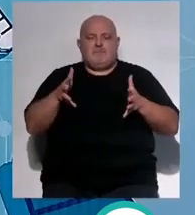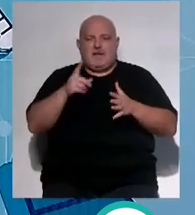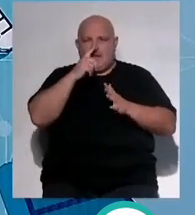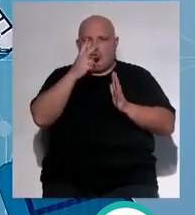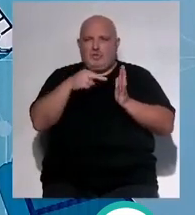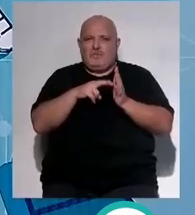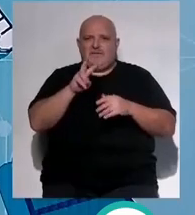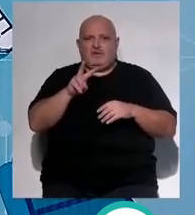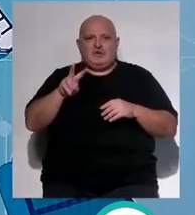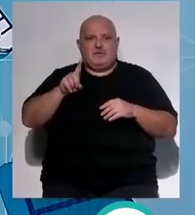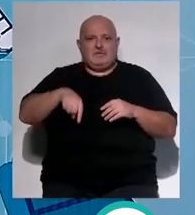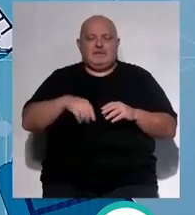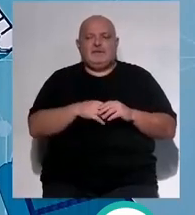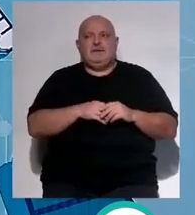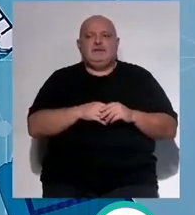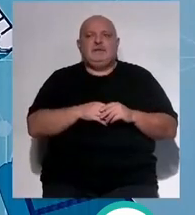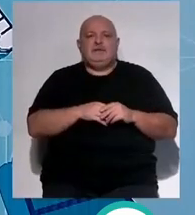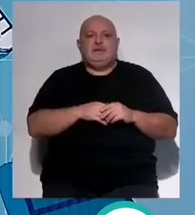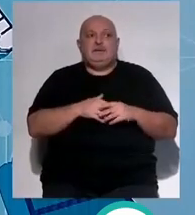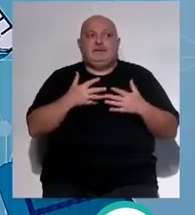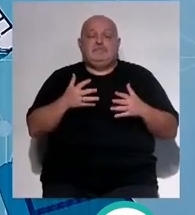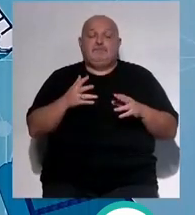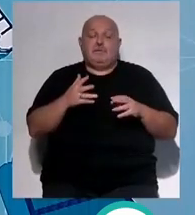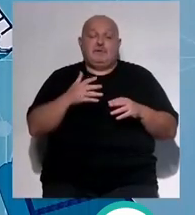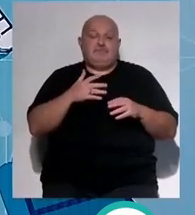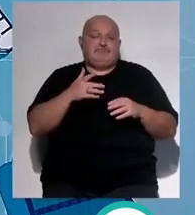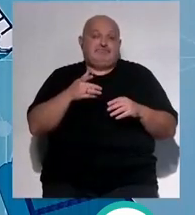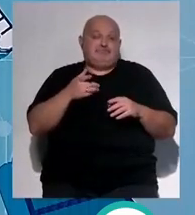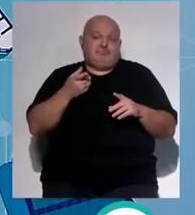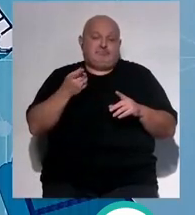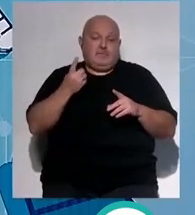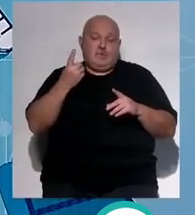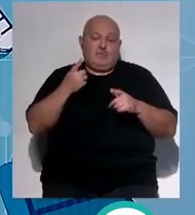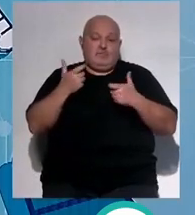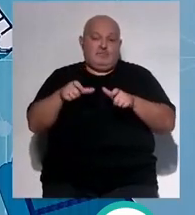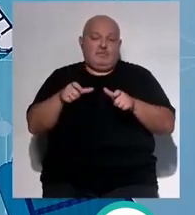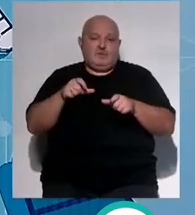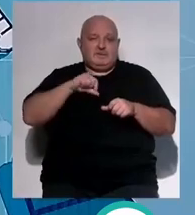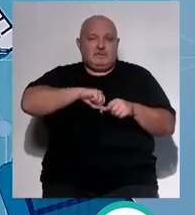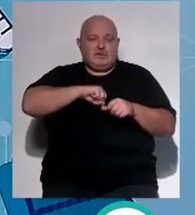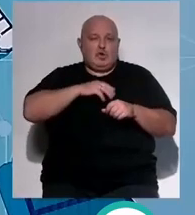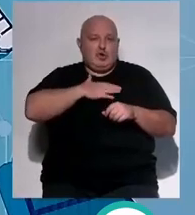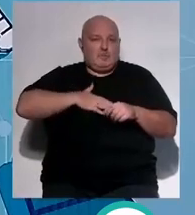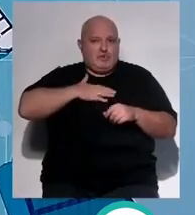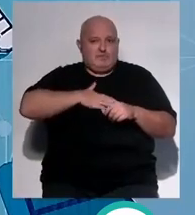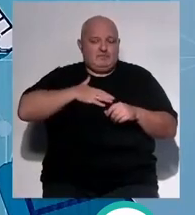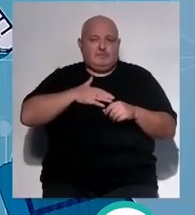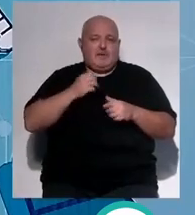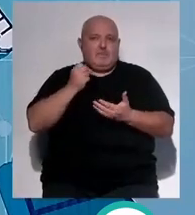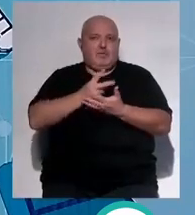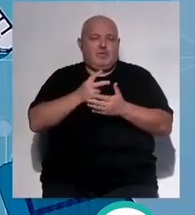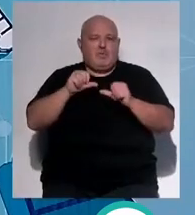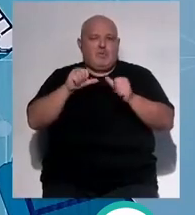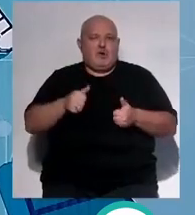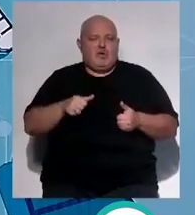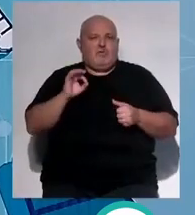el año 2022 y en este sentido pues es una unidad con la que nos sentimos muy cómodos donde se apostó por un